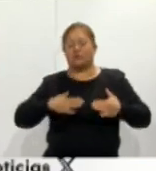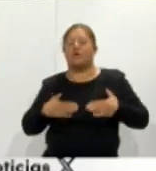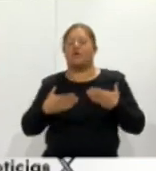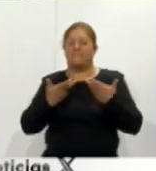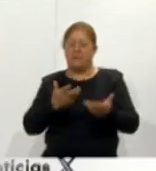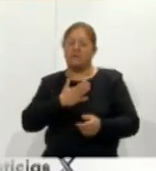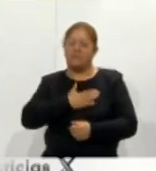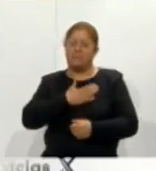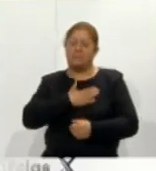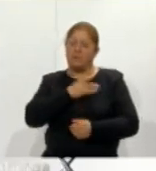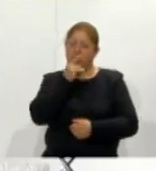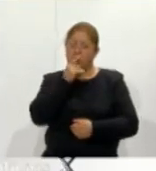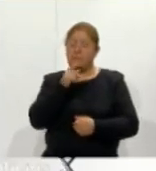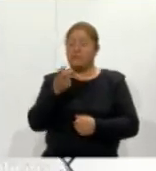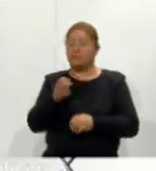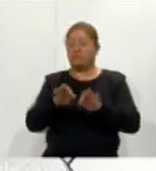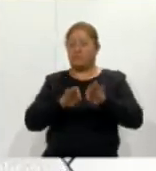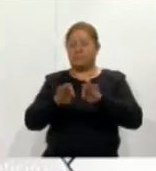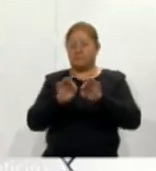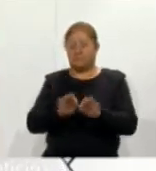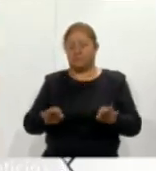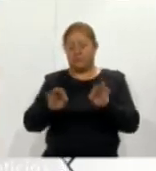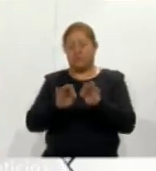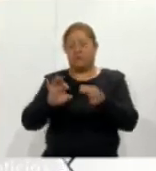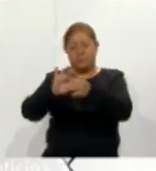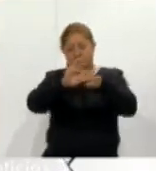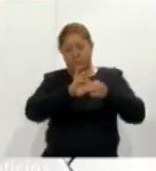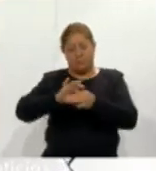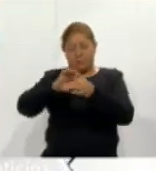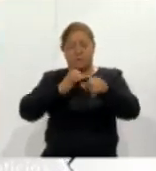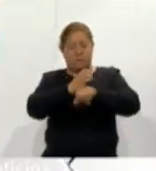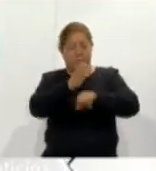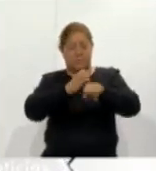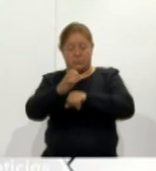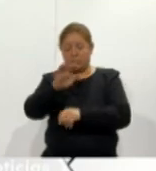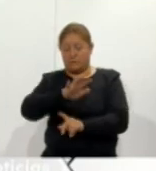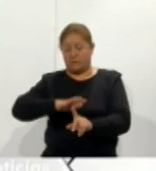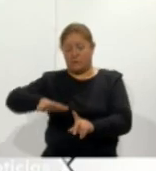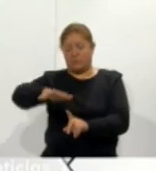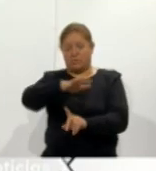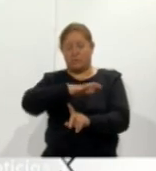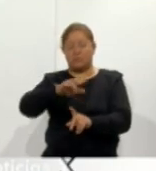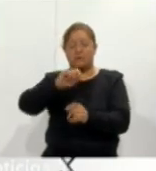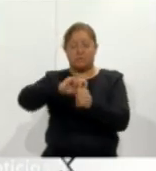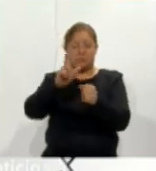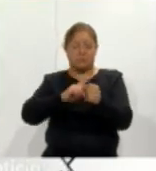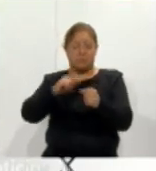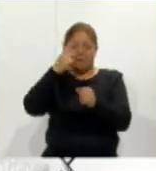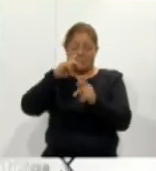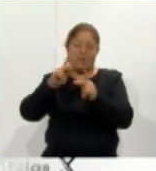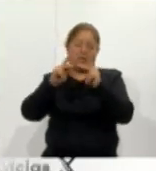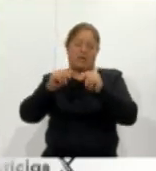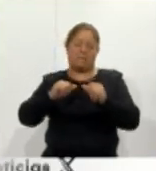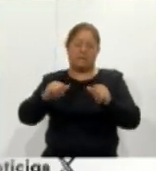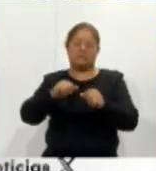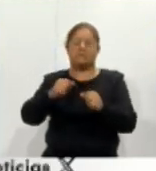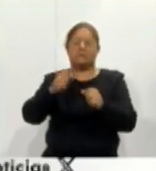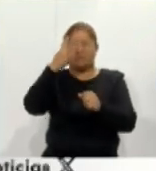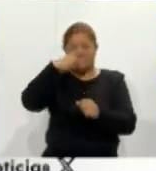trabajos son fundamentales para coordinar los esfuerzos a nivel estatal, regional y nacional con el fin de lograr la paz social en México.